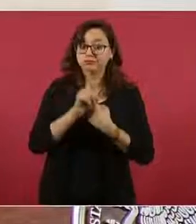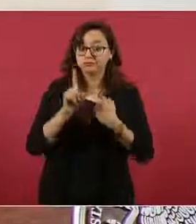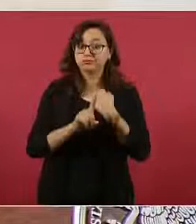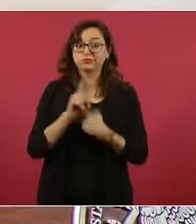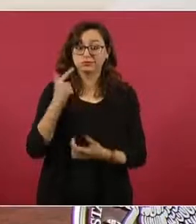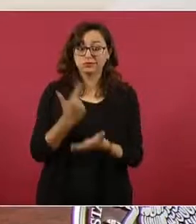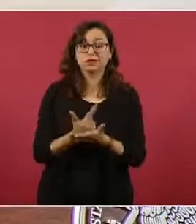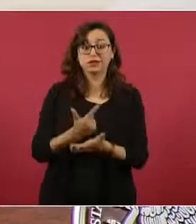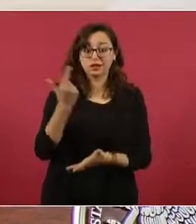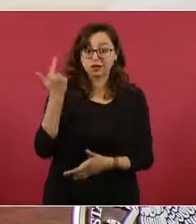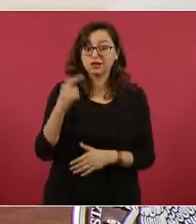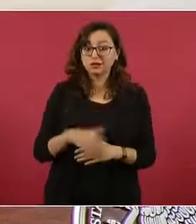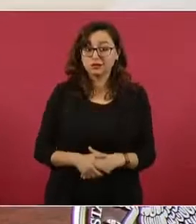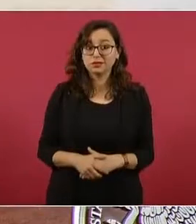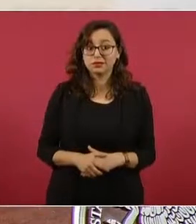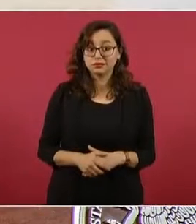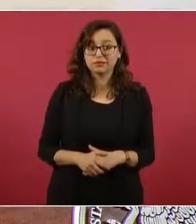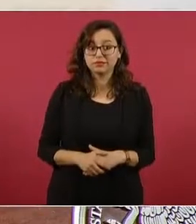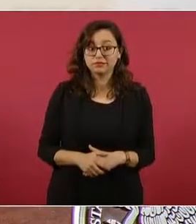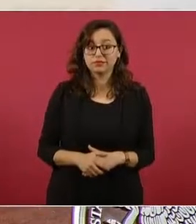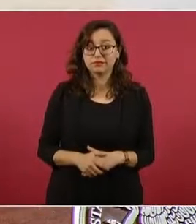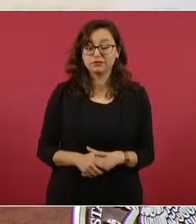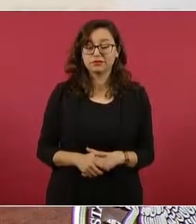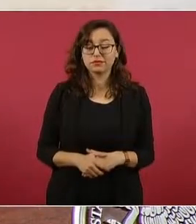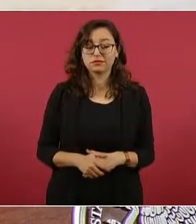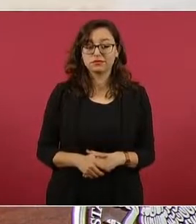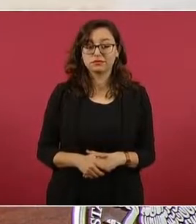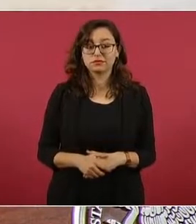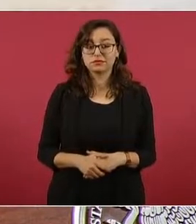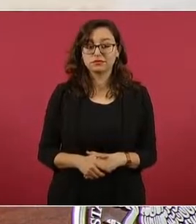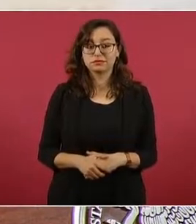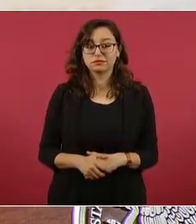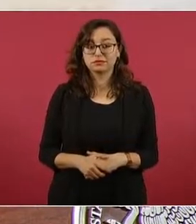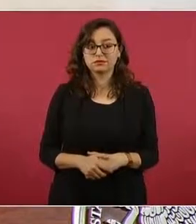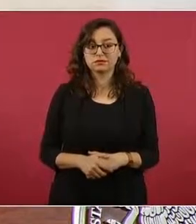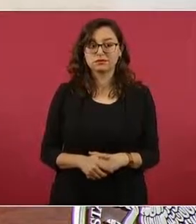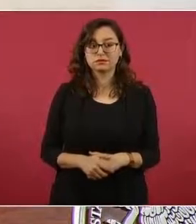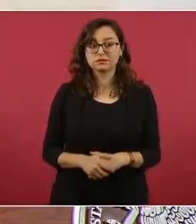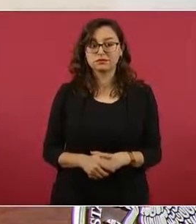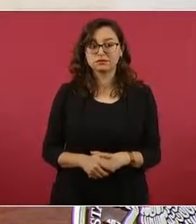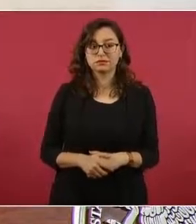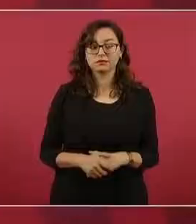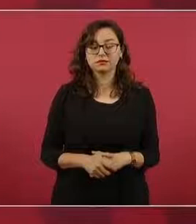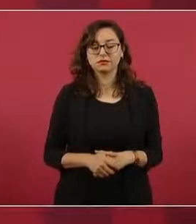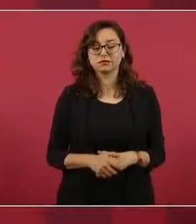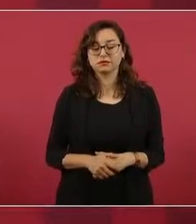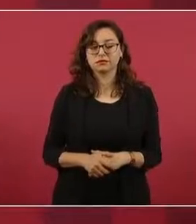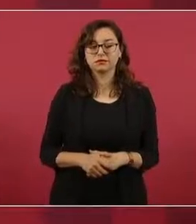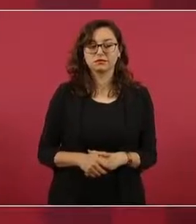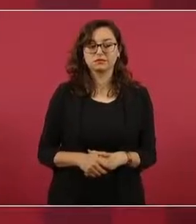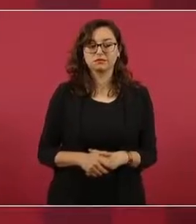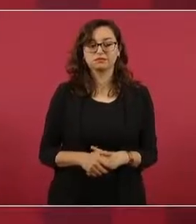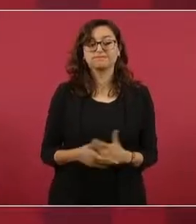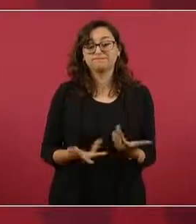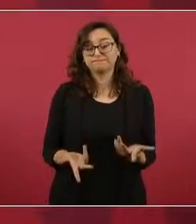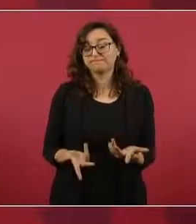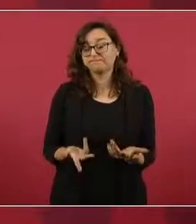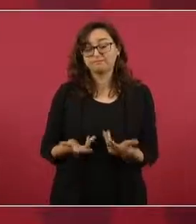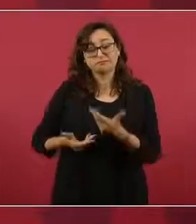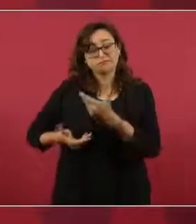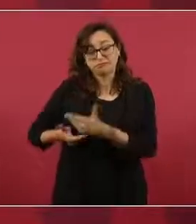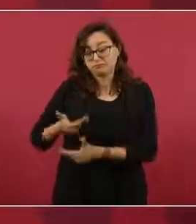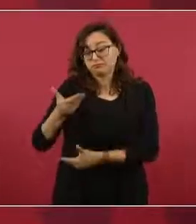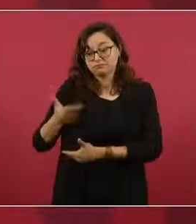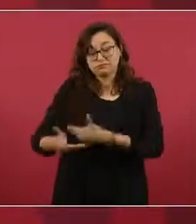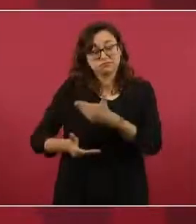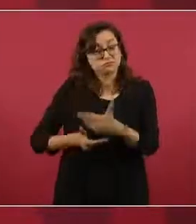es un proceso que